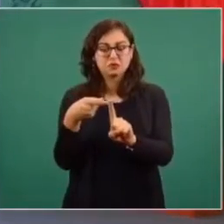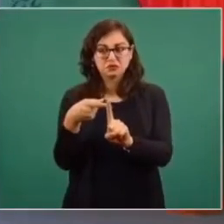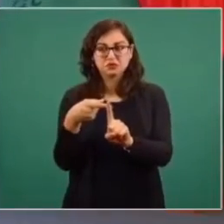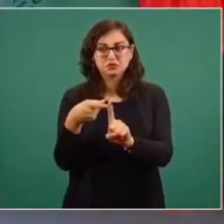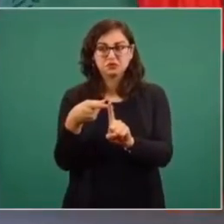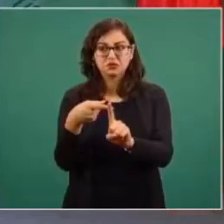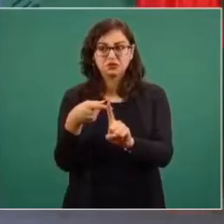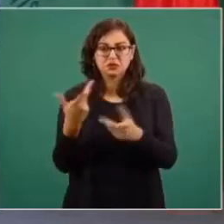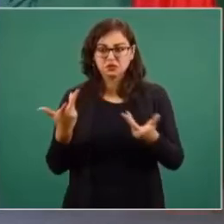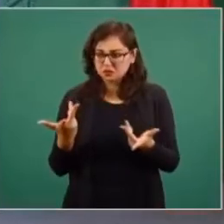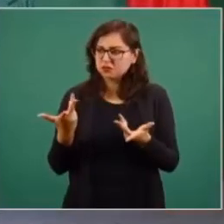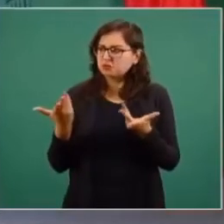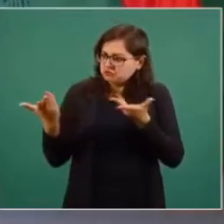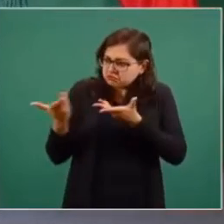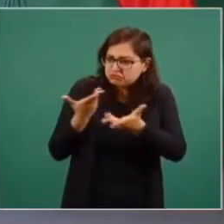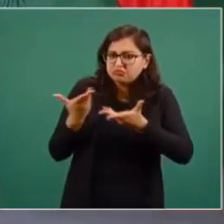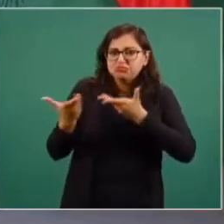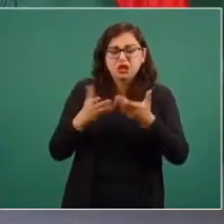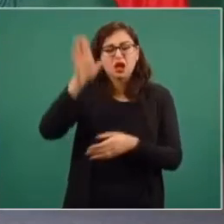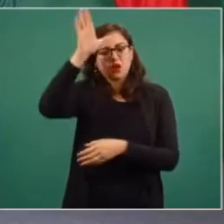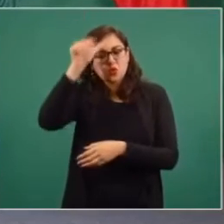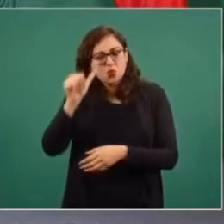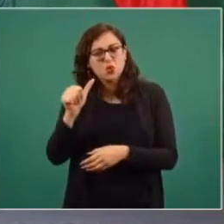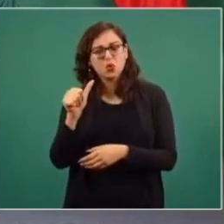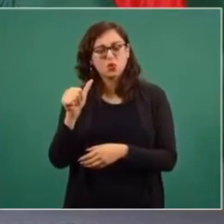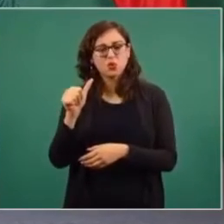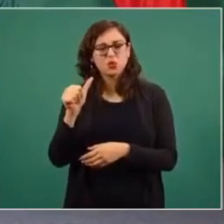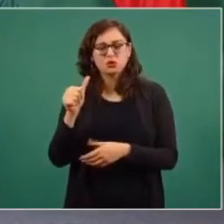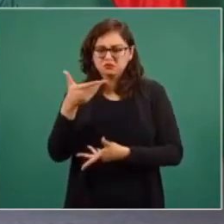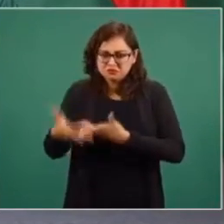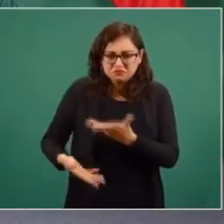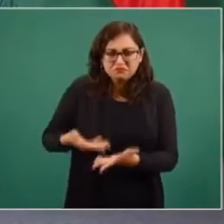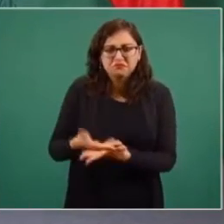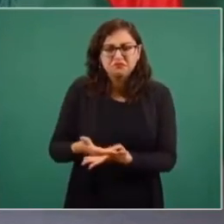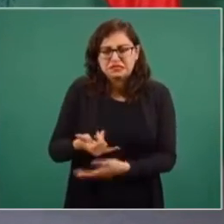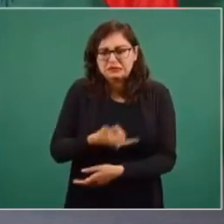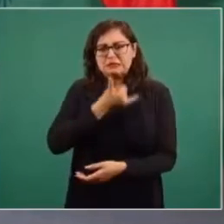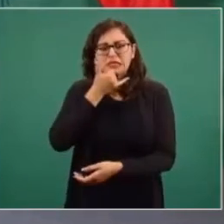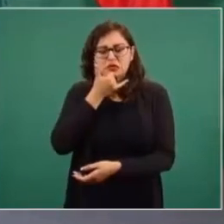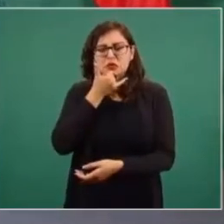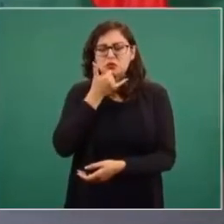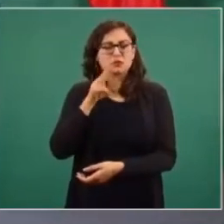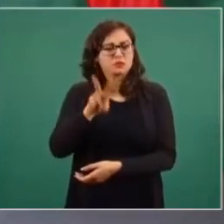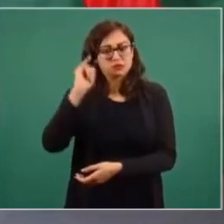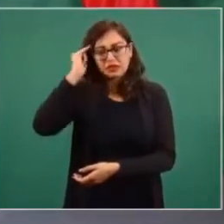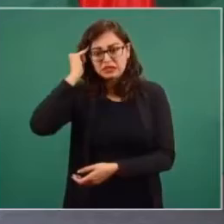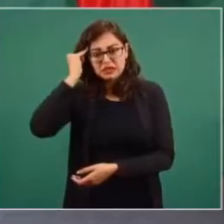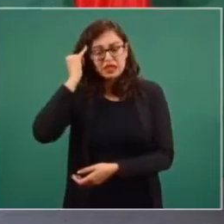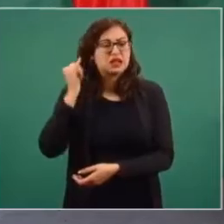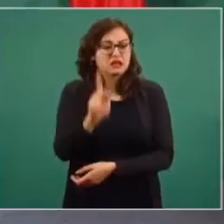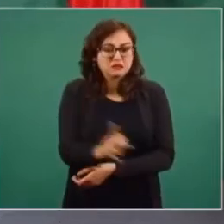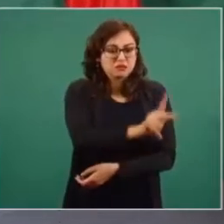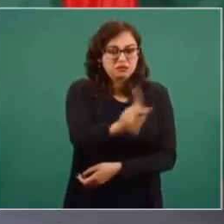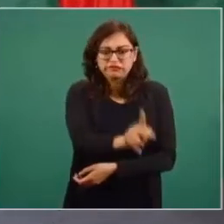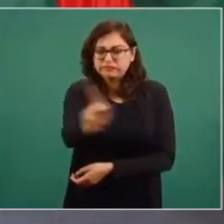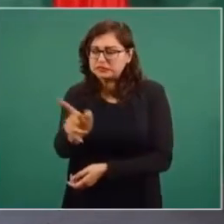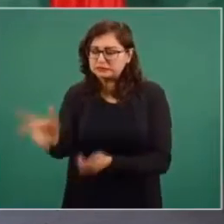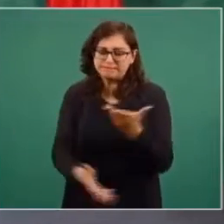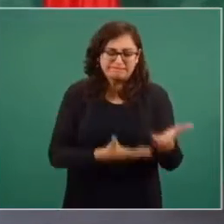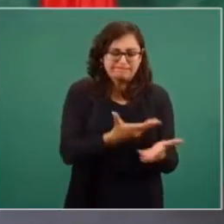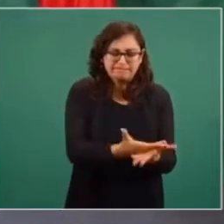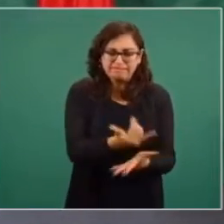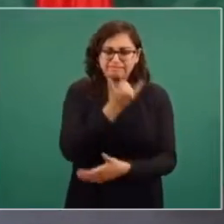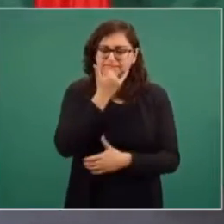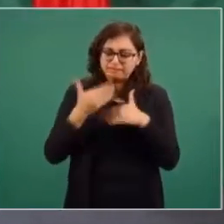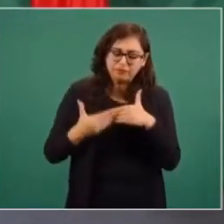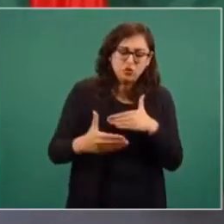acordar conjuntamente el ofrecer disculpas a los pueblos originarios y iniciar una etapa